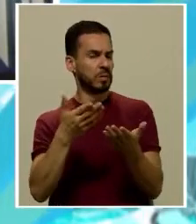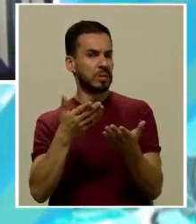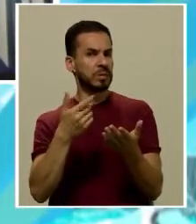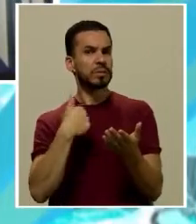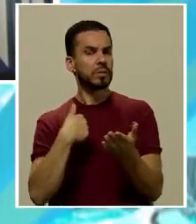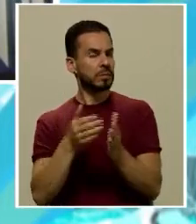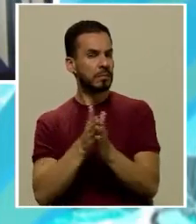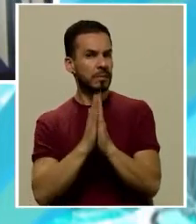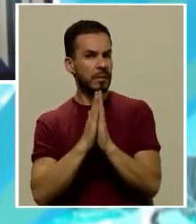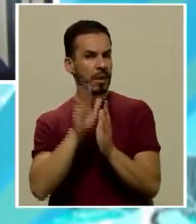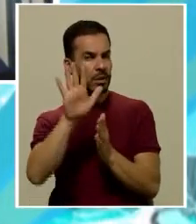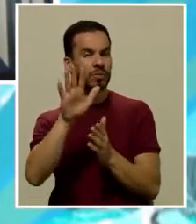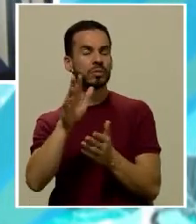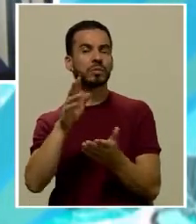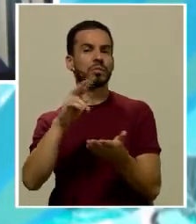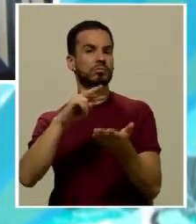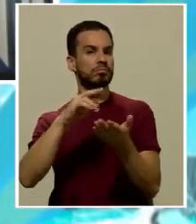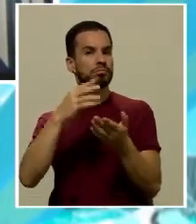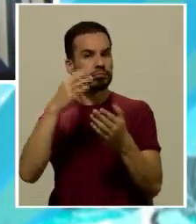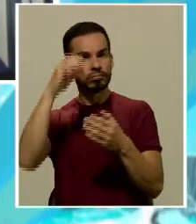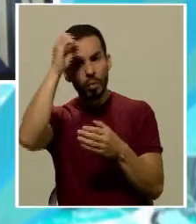le pido su interpretación